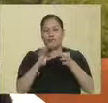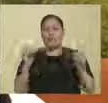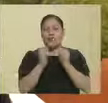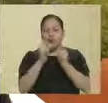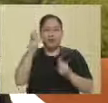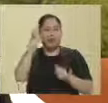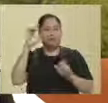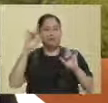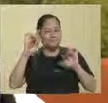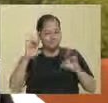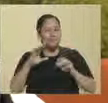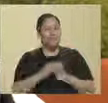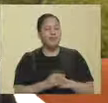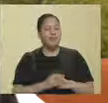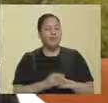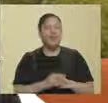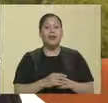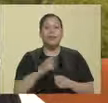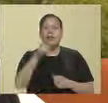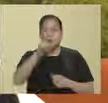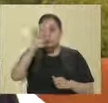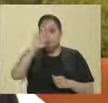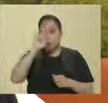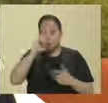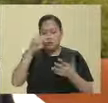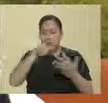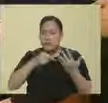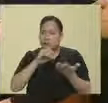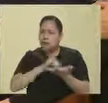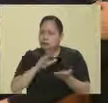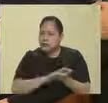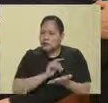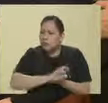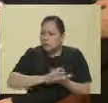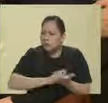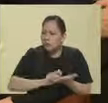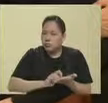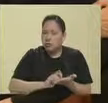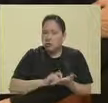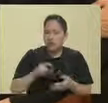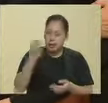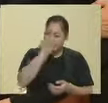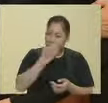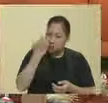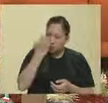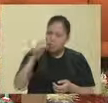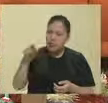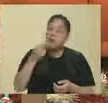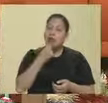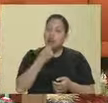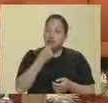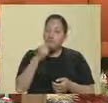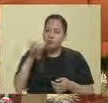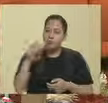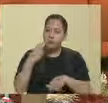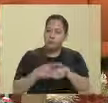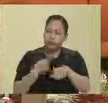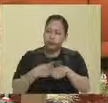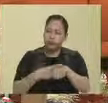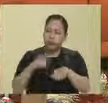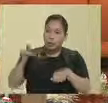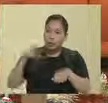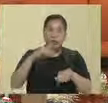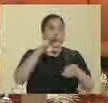recomendación es hacer una buena bitácora, observar al niño para cuando nosotros vamos al médico. Ya